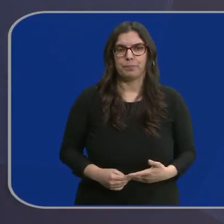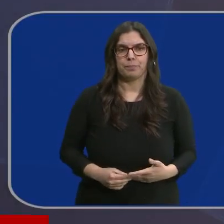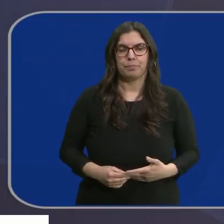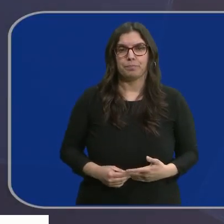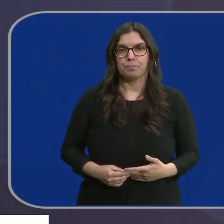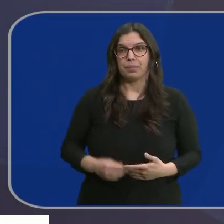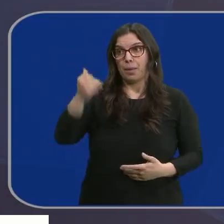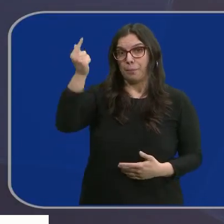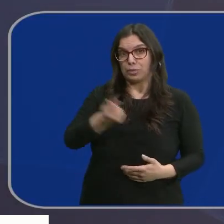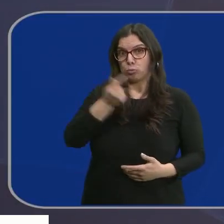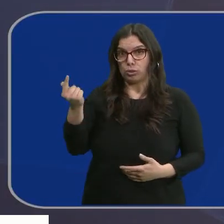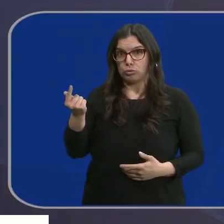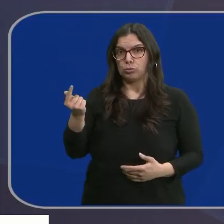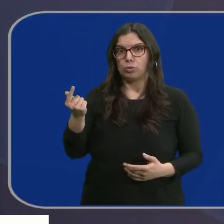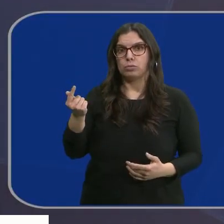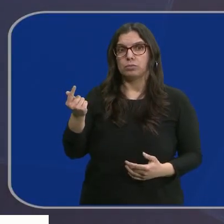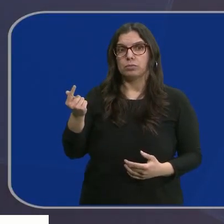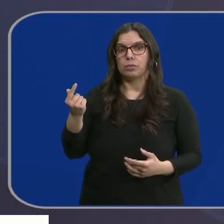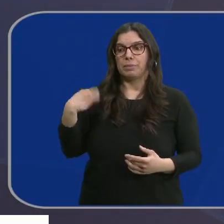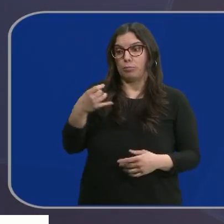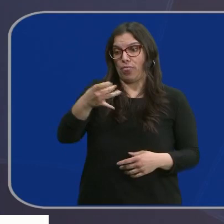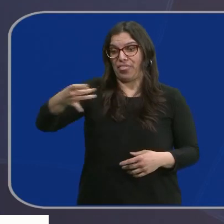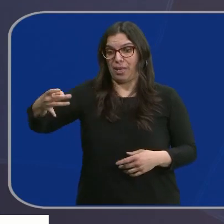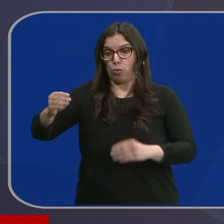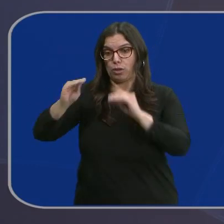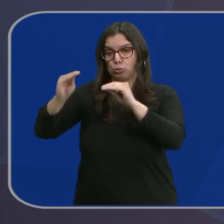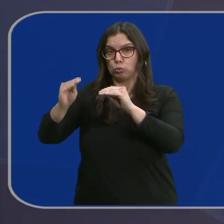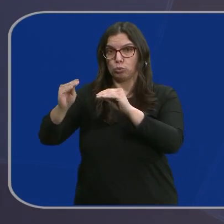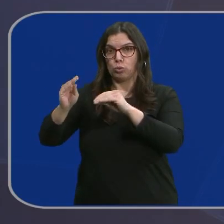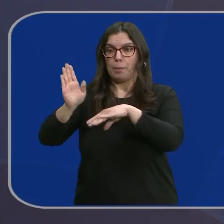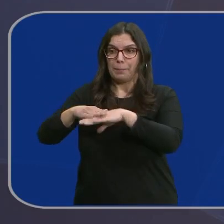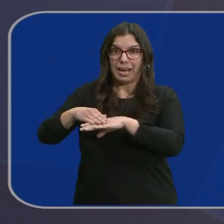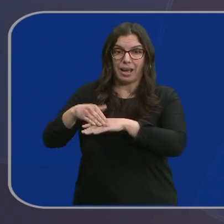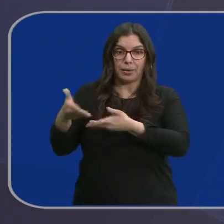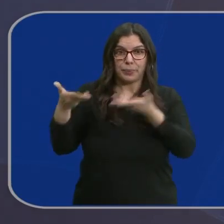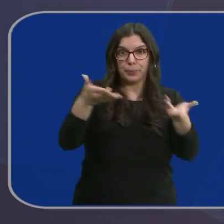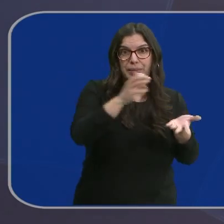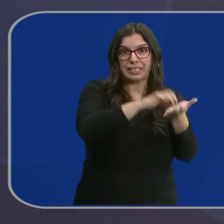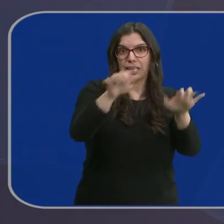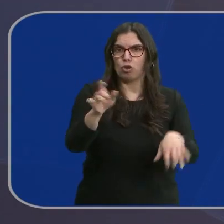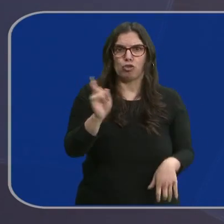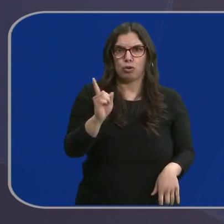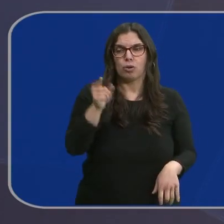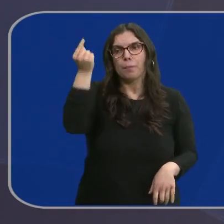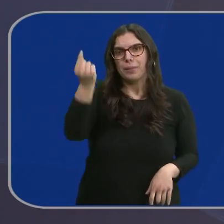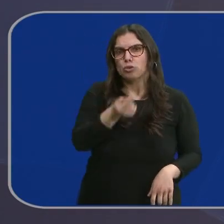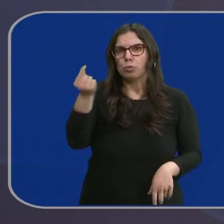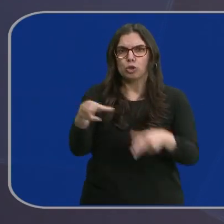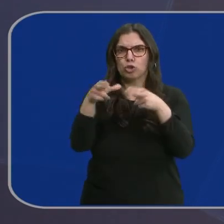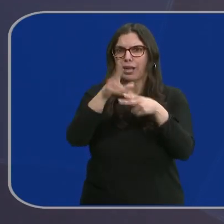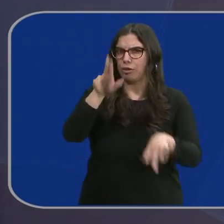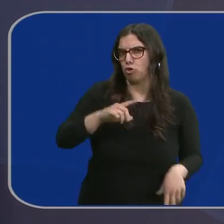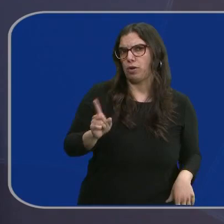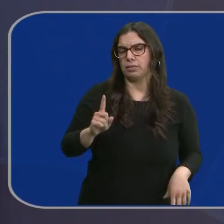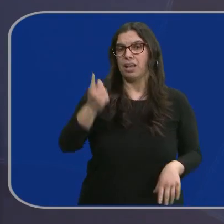Ni un solo euro del dinero que se endeuda Mañueco acaba en los castellanos y leoneses. No son unos presupuestos sociales,